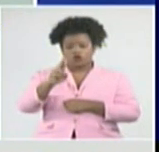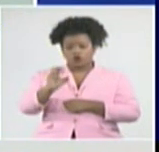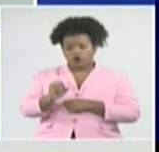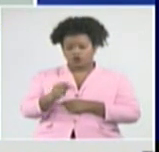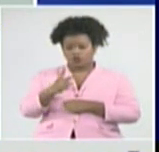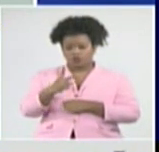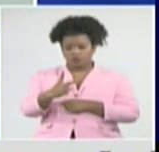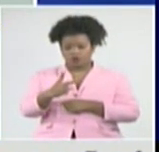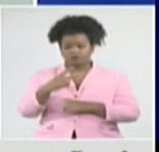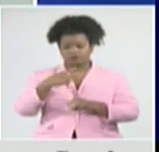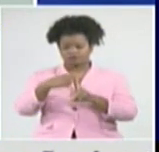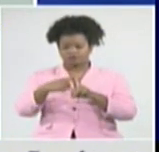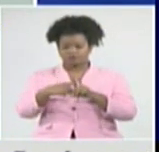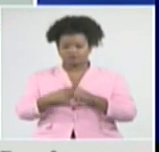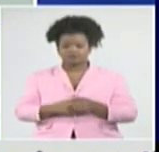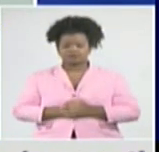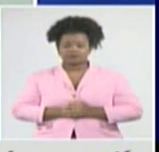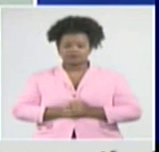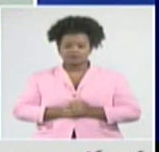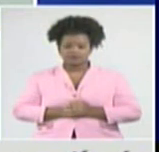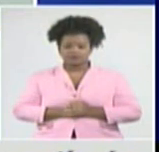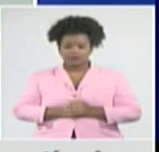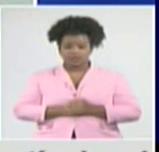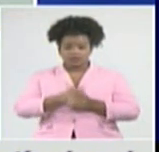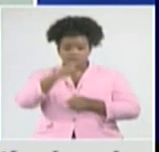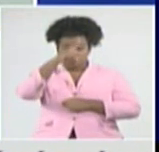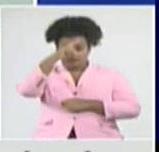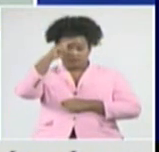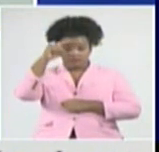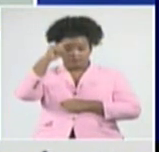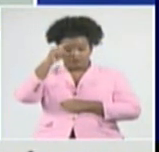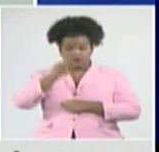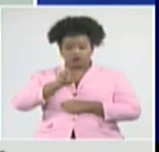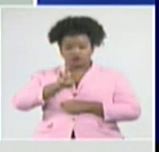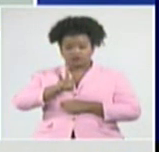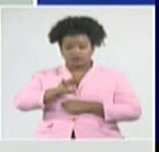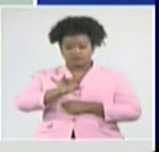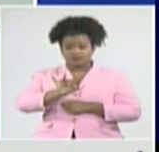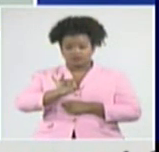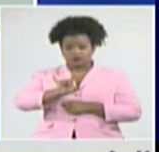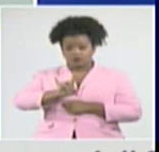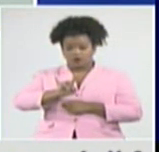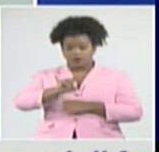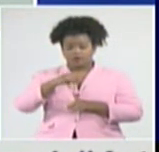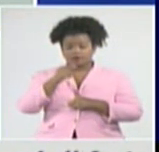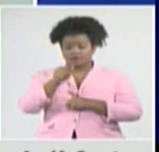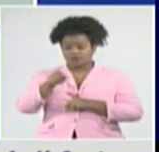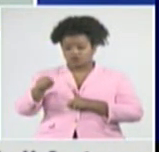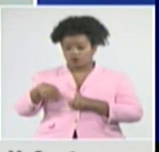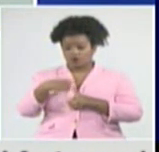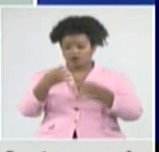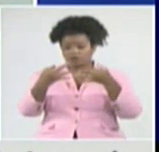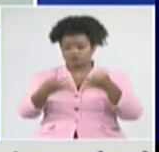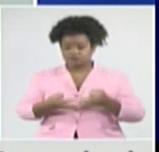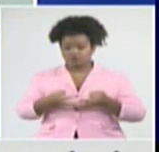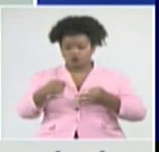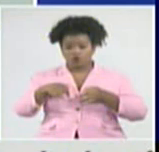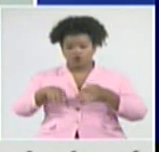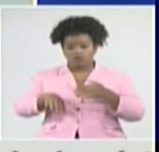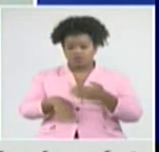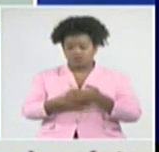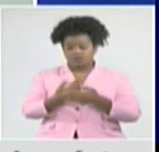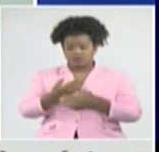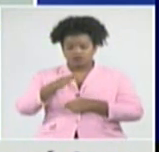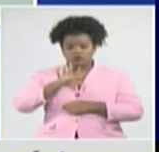positivos. Santiespíritus, con 379 casos autóctonos, esta jornada, 52